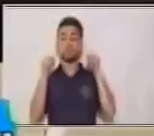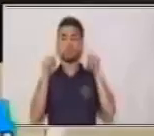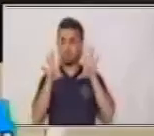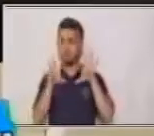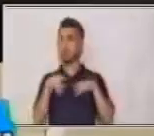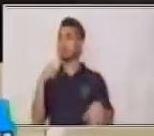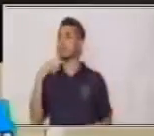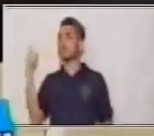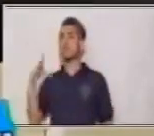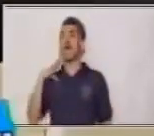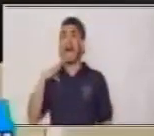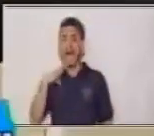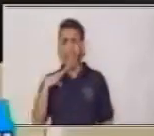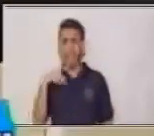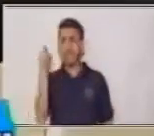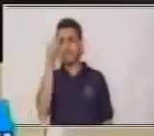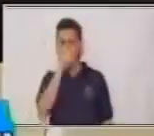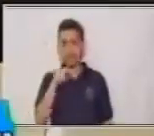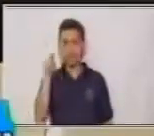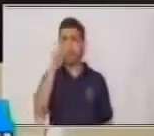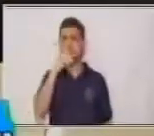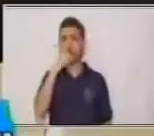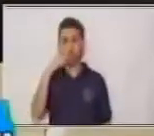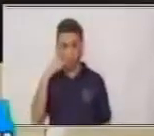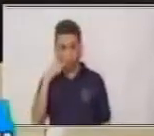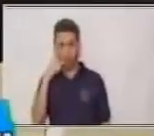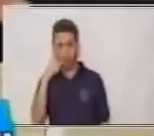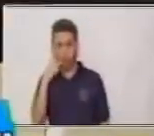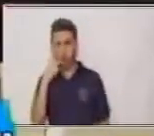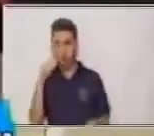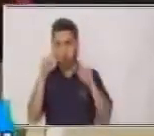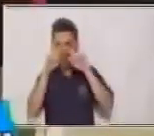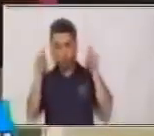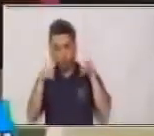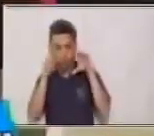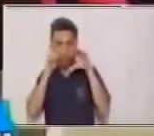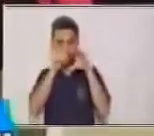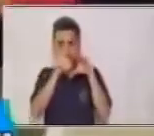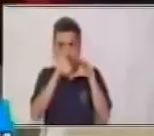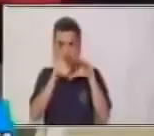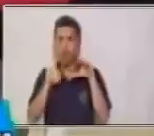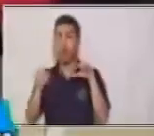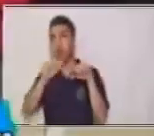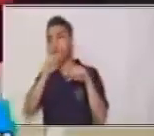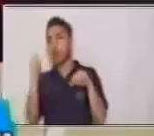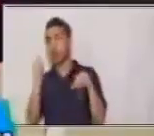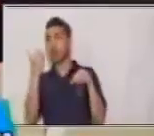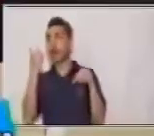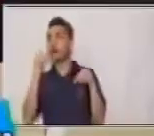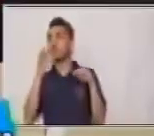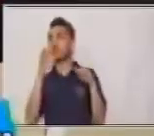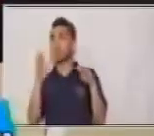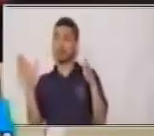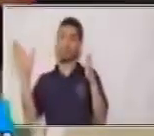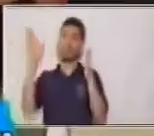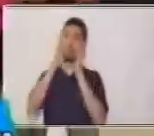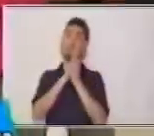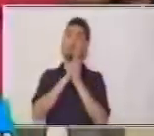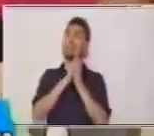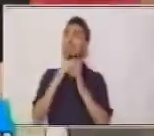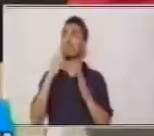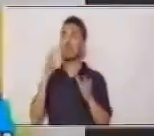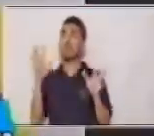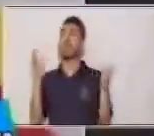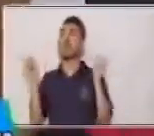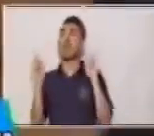círculo rojo dentro del cuadro y uno azul encima. ¿A cuál corresponde de los que están ahí? Muy bien,